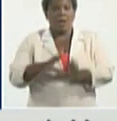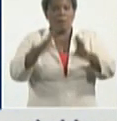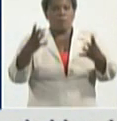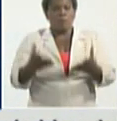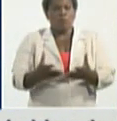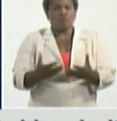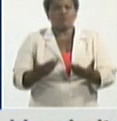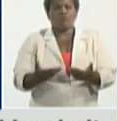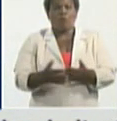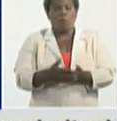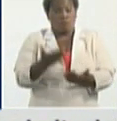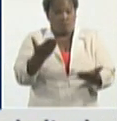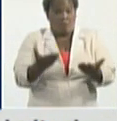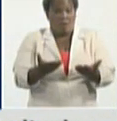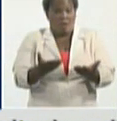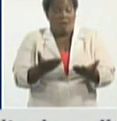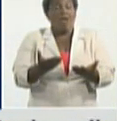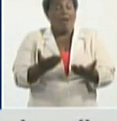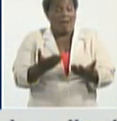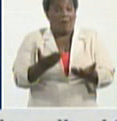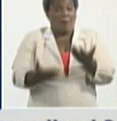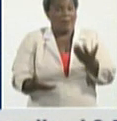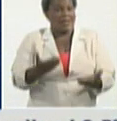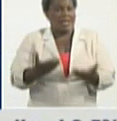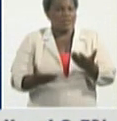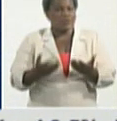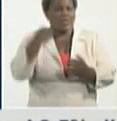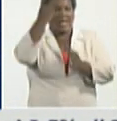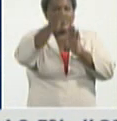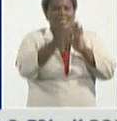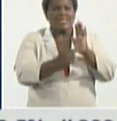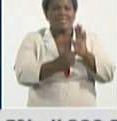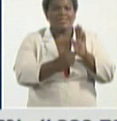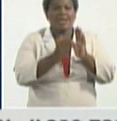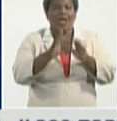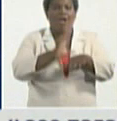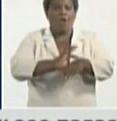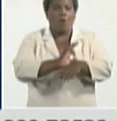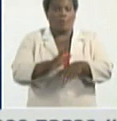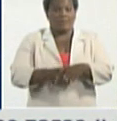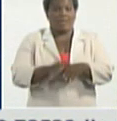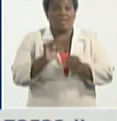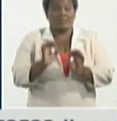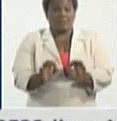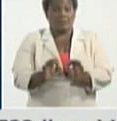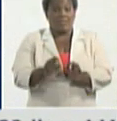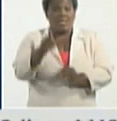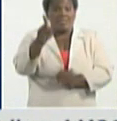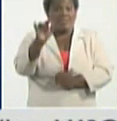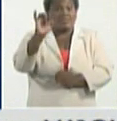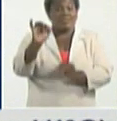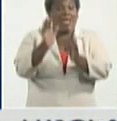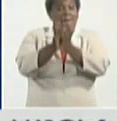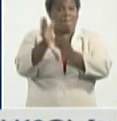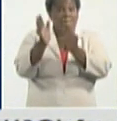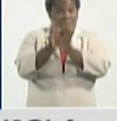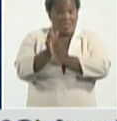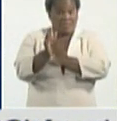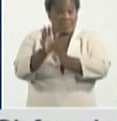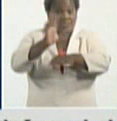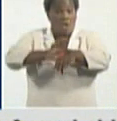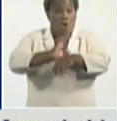en relación también con las características del virus bueno después de 16 meses de pandemia que se cumplen hoy